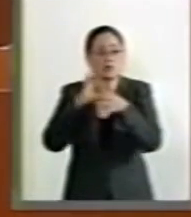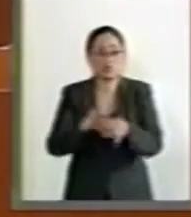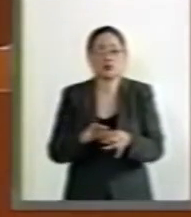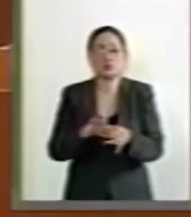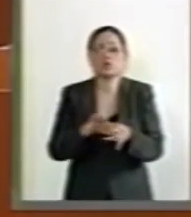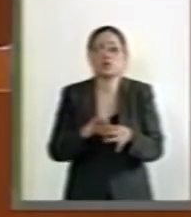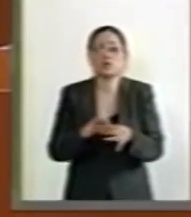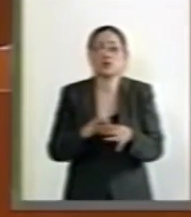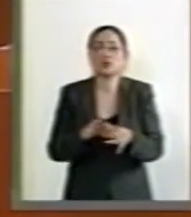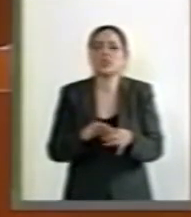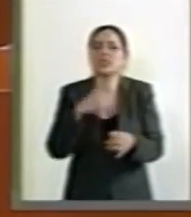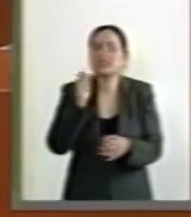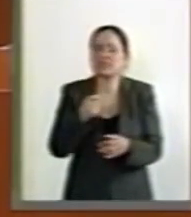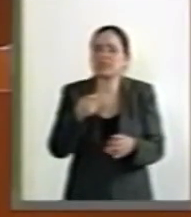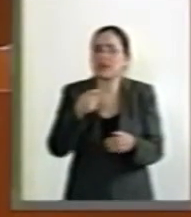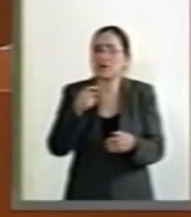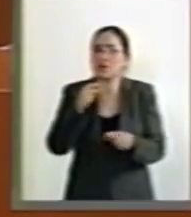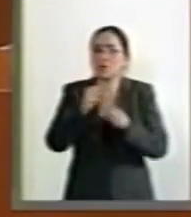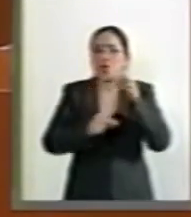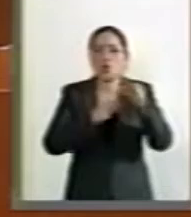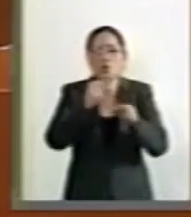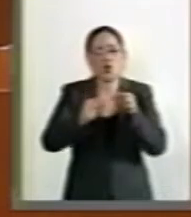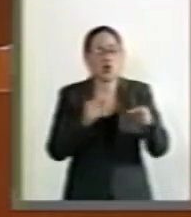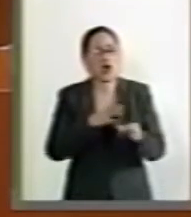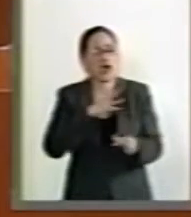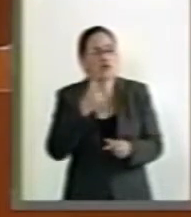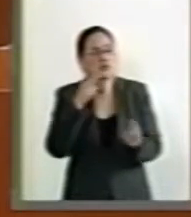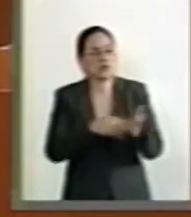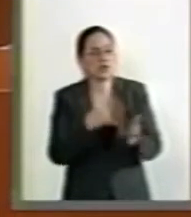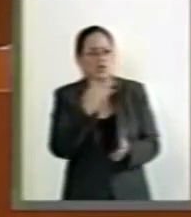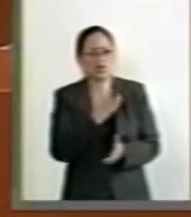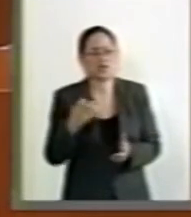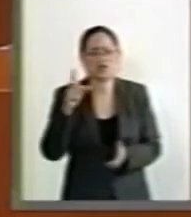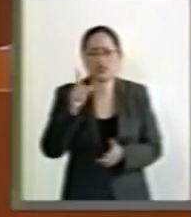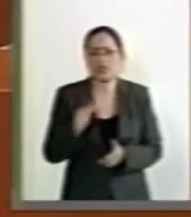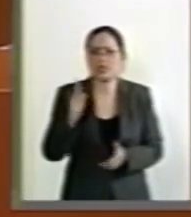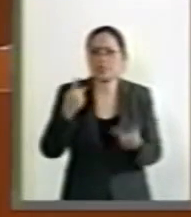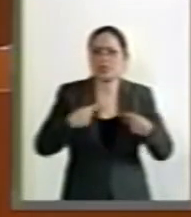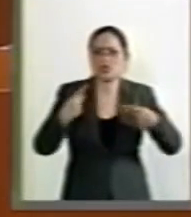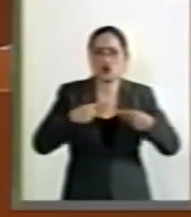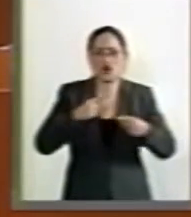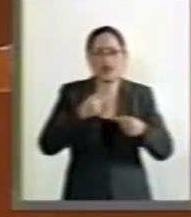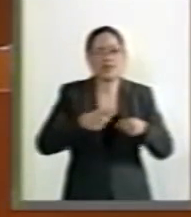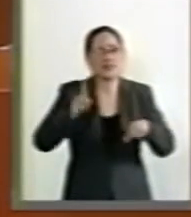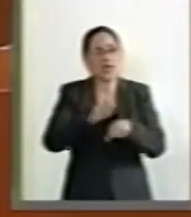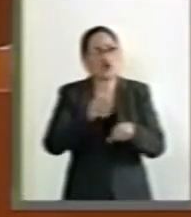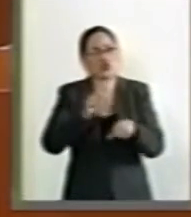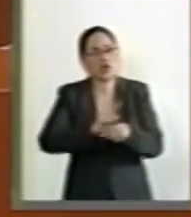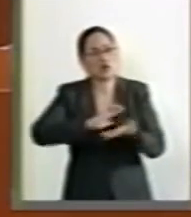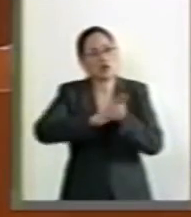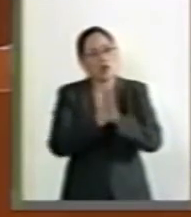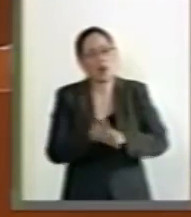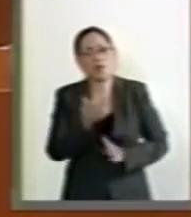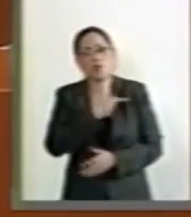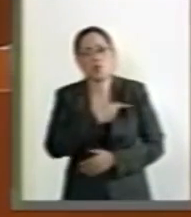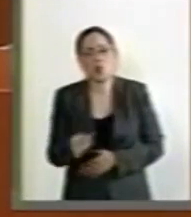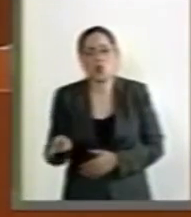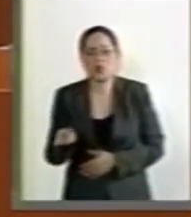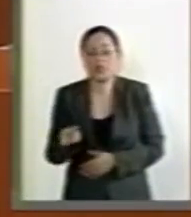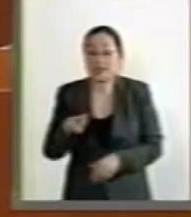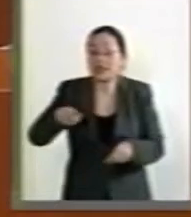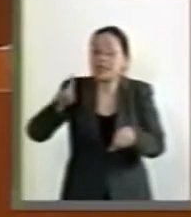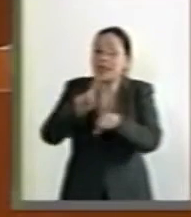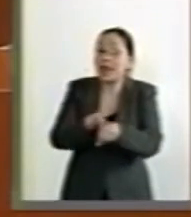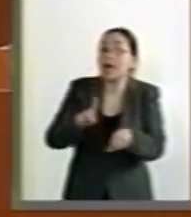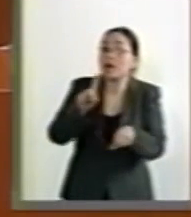en la pobreza a 2.470 personas, como lo decía, diariamente.